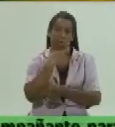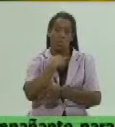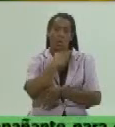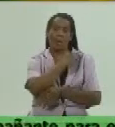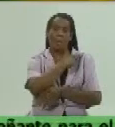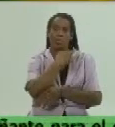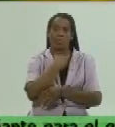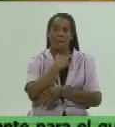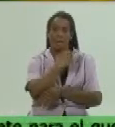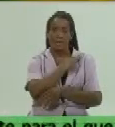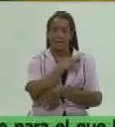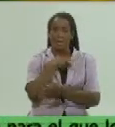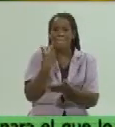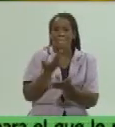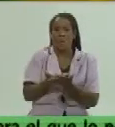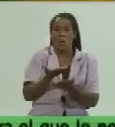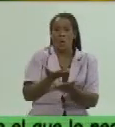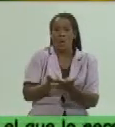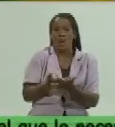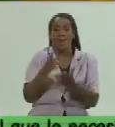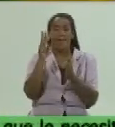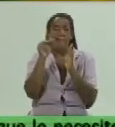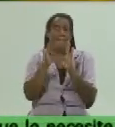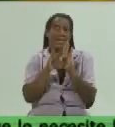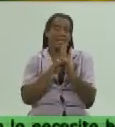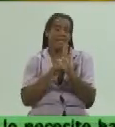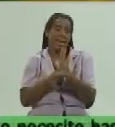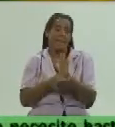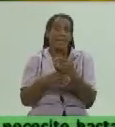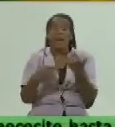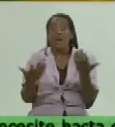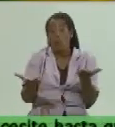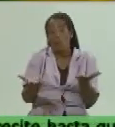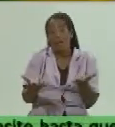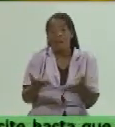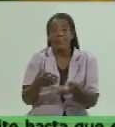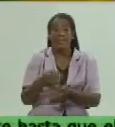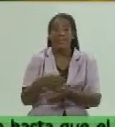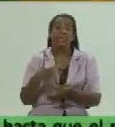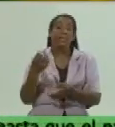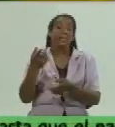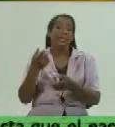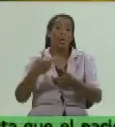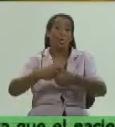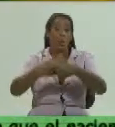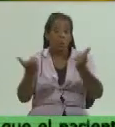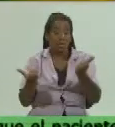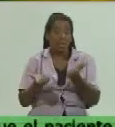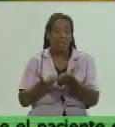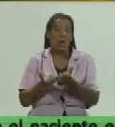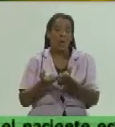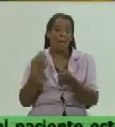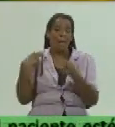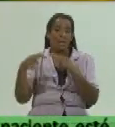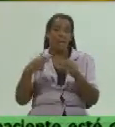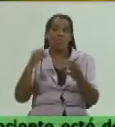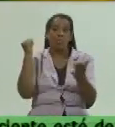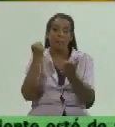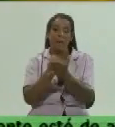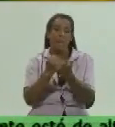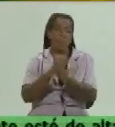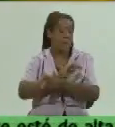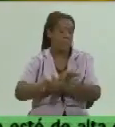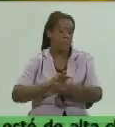proponer las medidas y lo que sea de facultad de los consejos de las administraciones se aprueba entonces también en los consejos de las administraciones